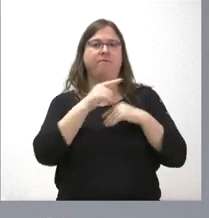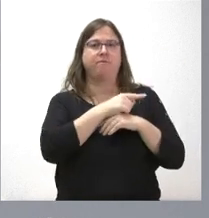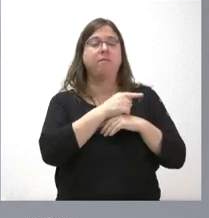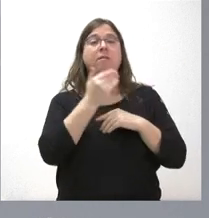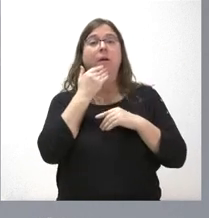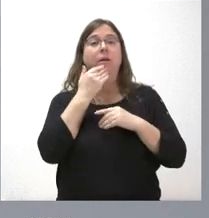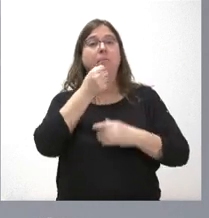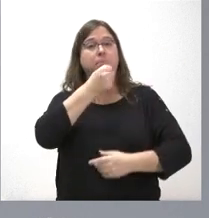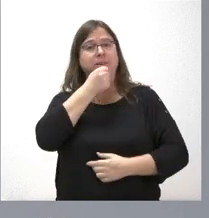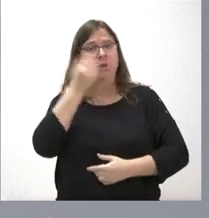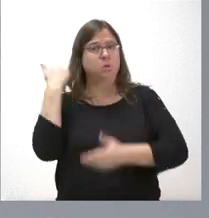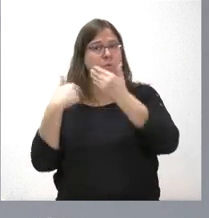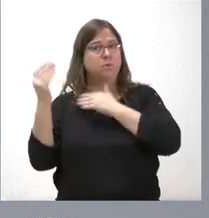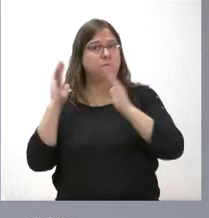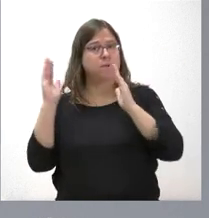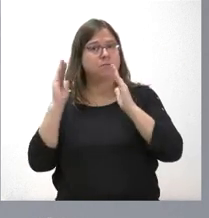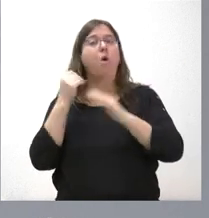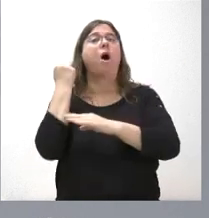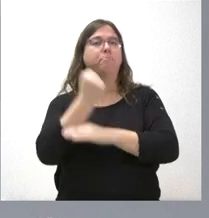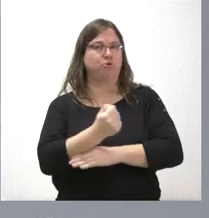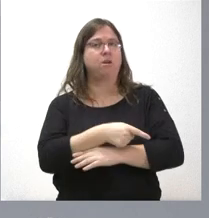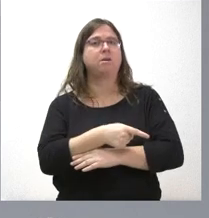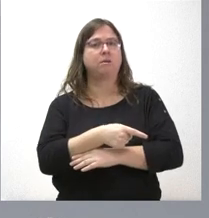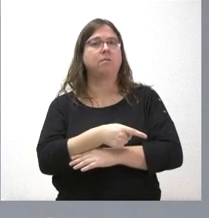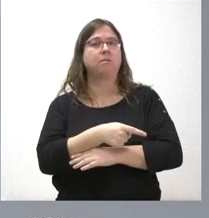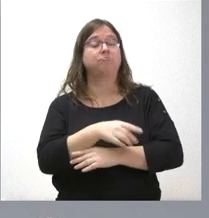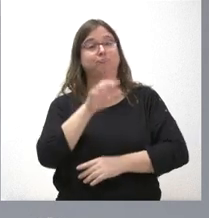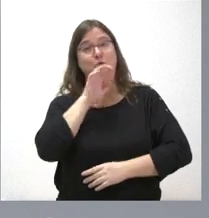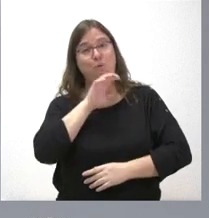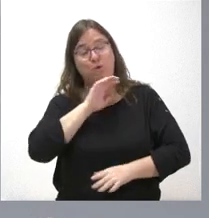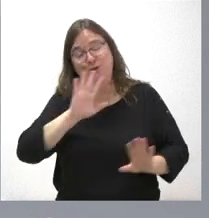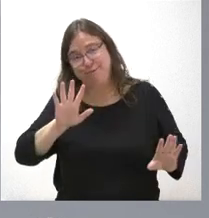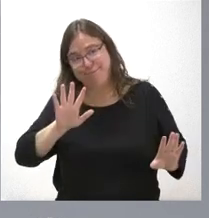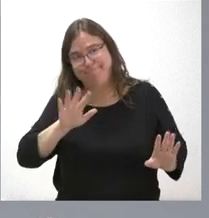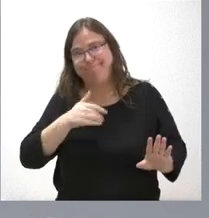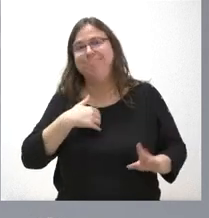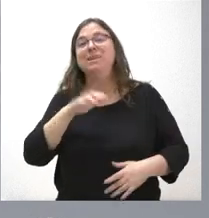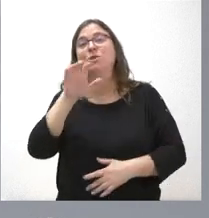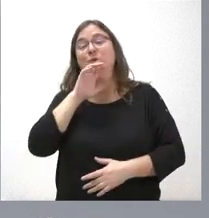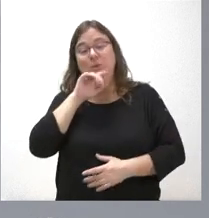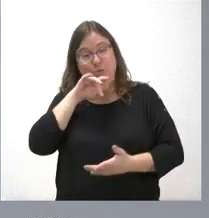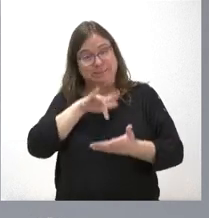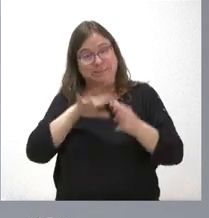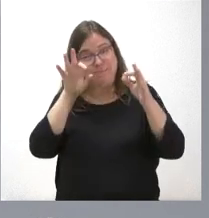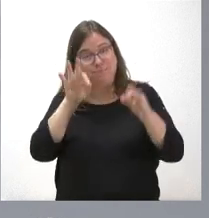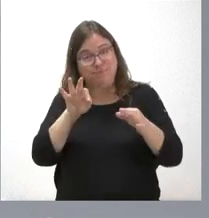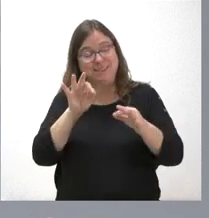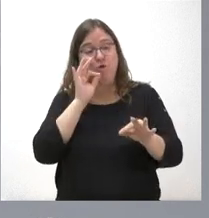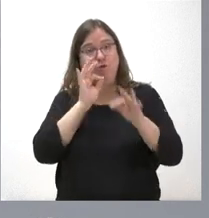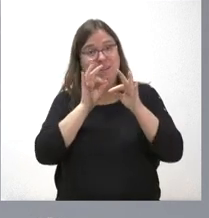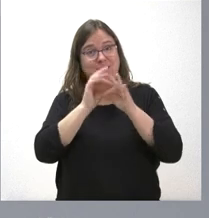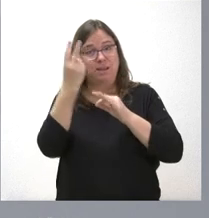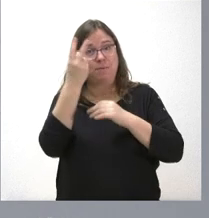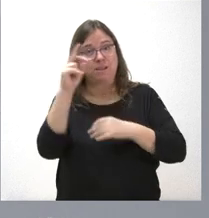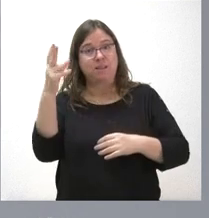Socialista en ese momento la apoyó. Curioso, me van a permitir que en septiembre de ese mismo año una